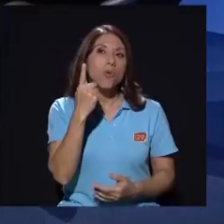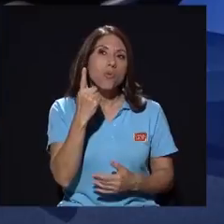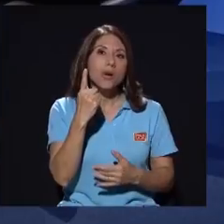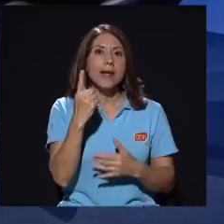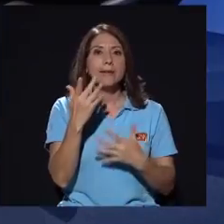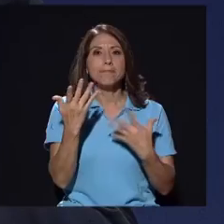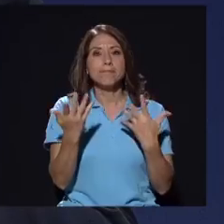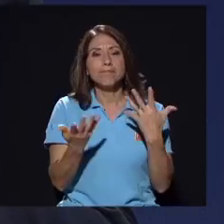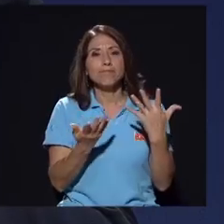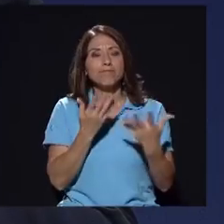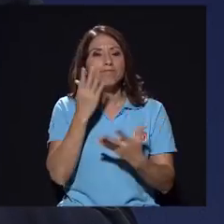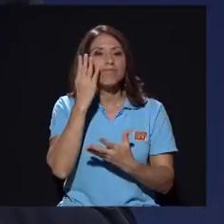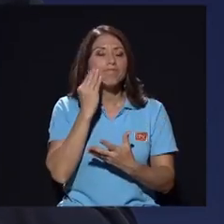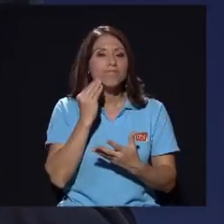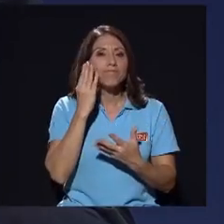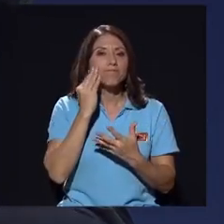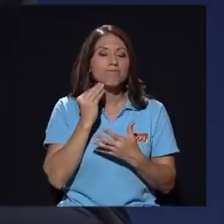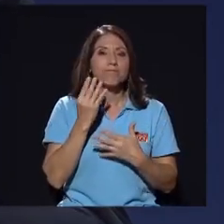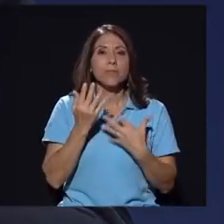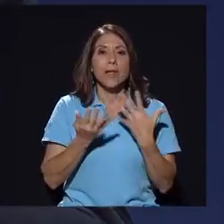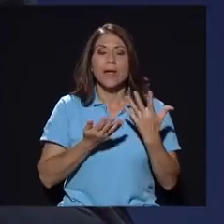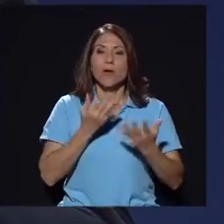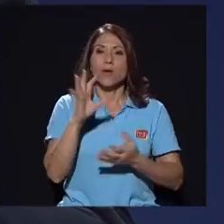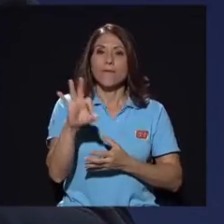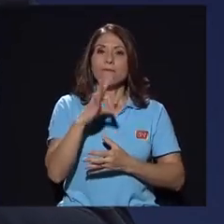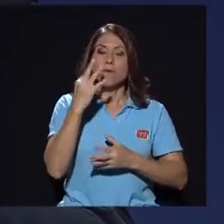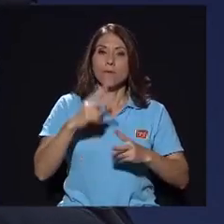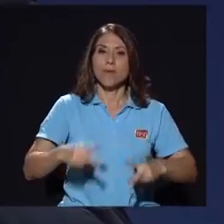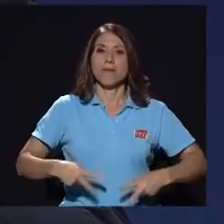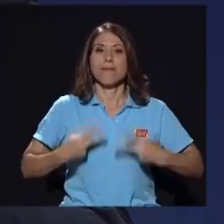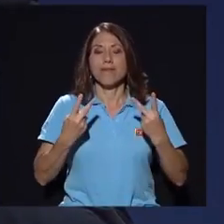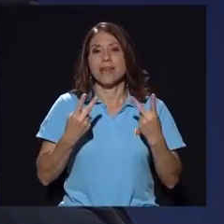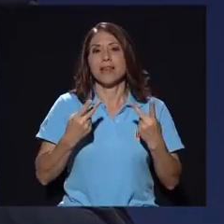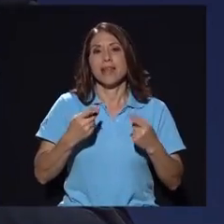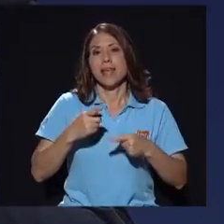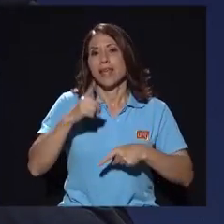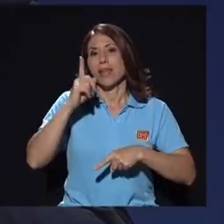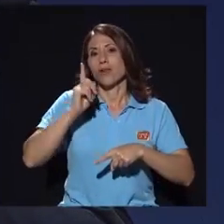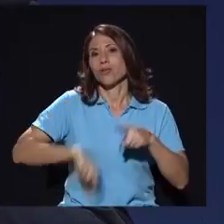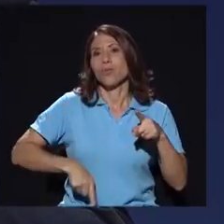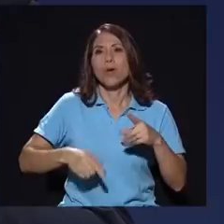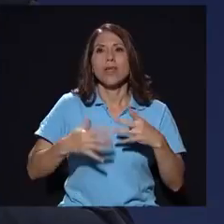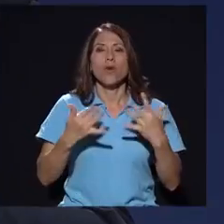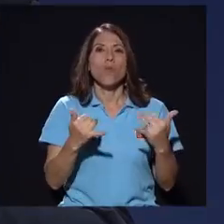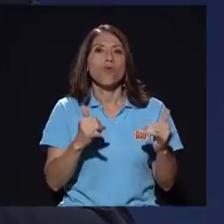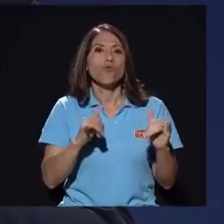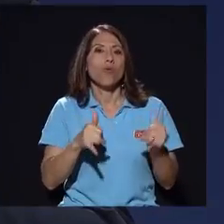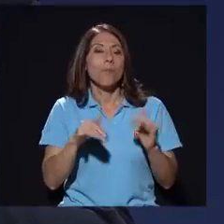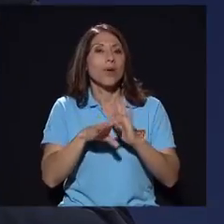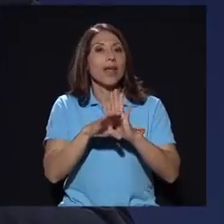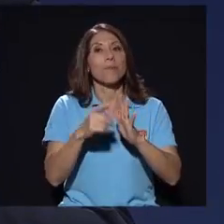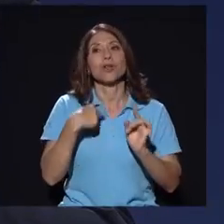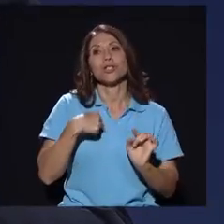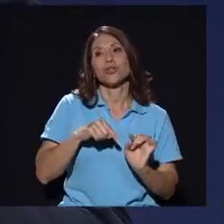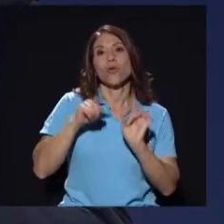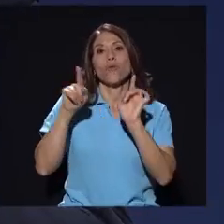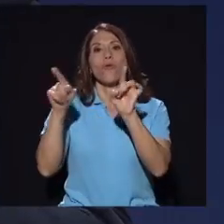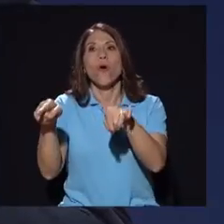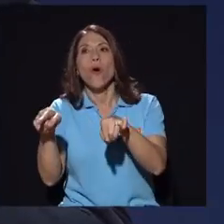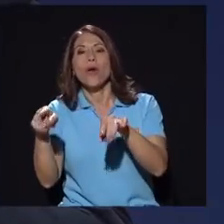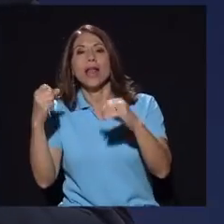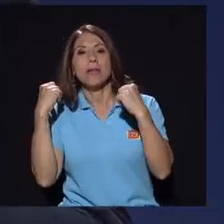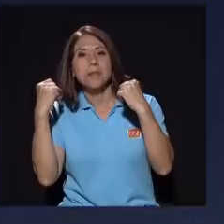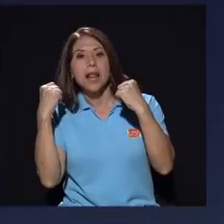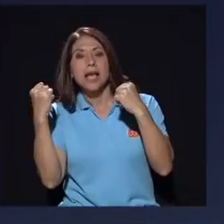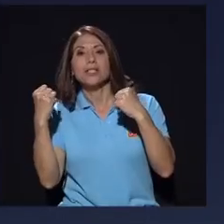tiene tanta posibilidad de juego en el sentido de que me pongan el mensajito en el gimnasio de Diego lo tenemos